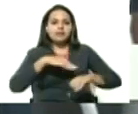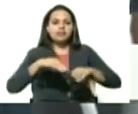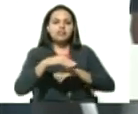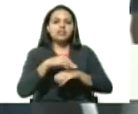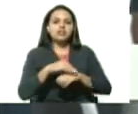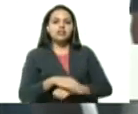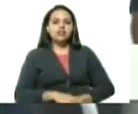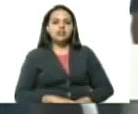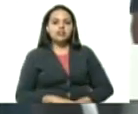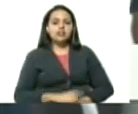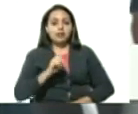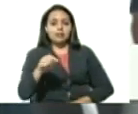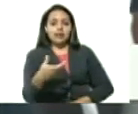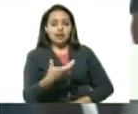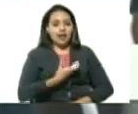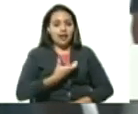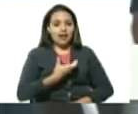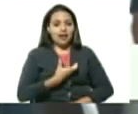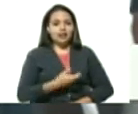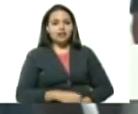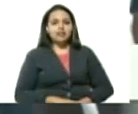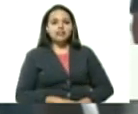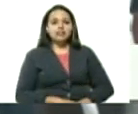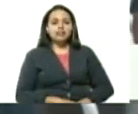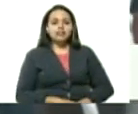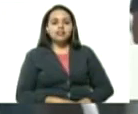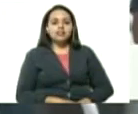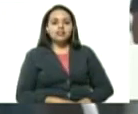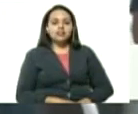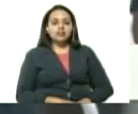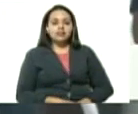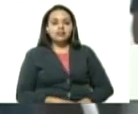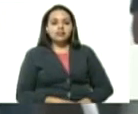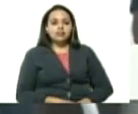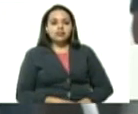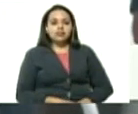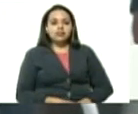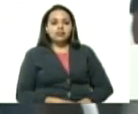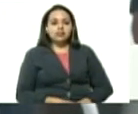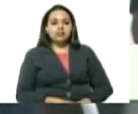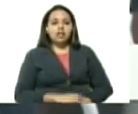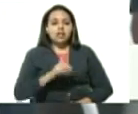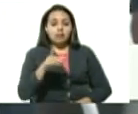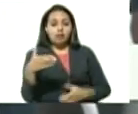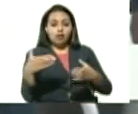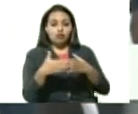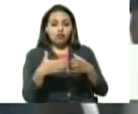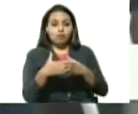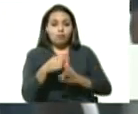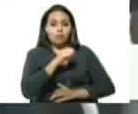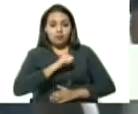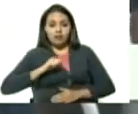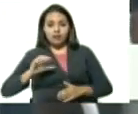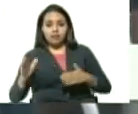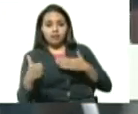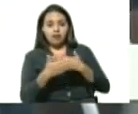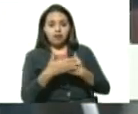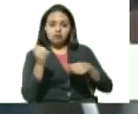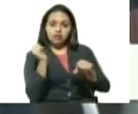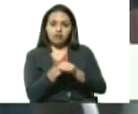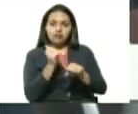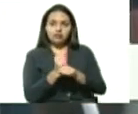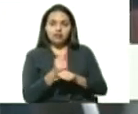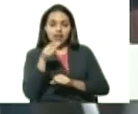Romero, nuestro alcalde de la península Araya, John Iacosta, y el sector privado en este